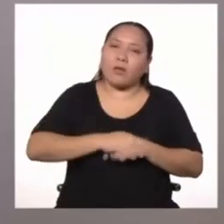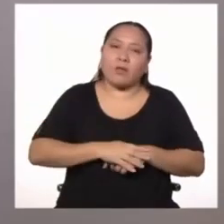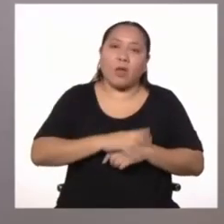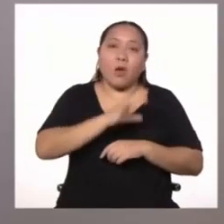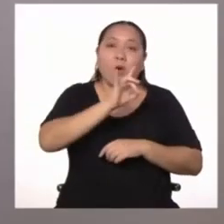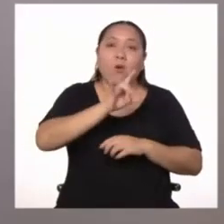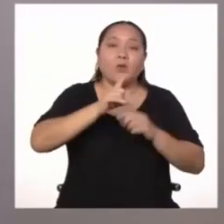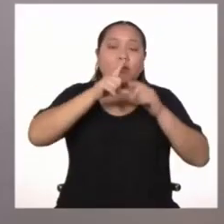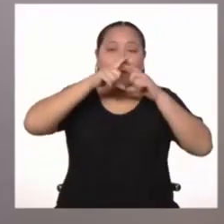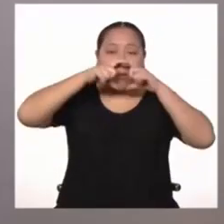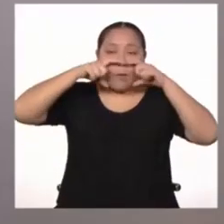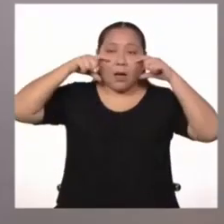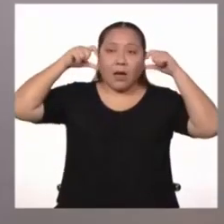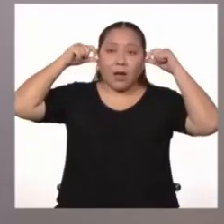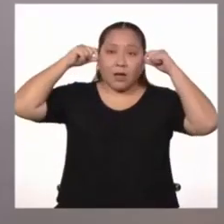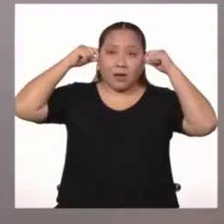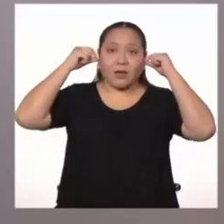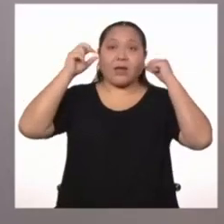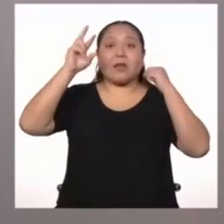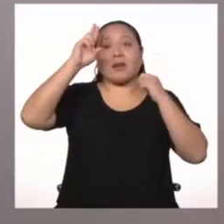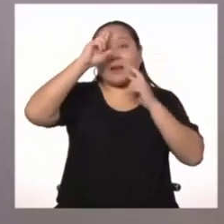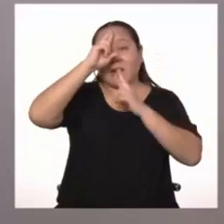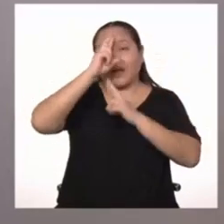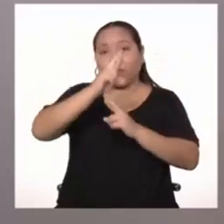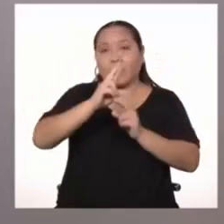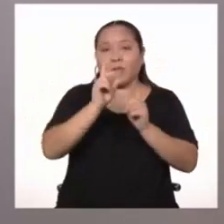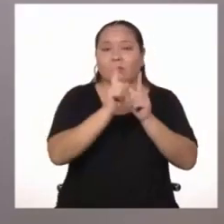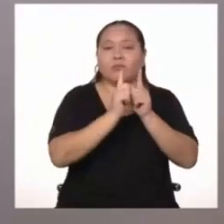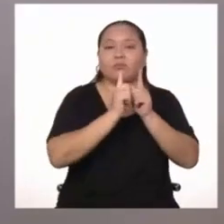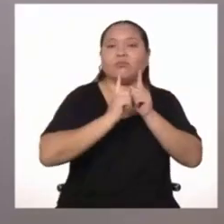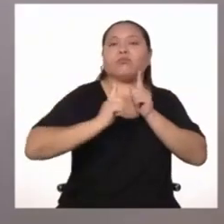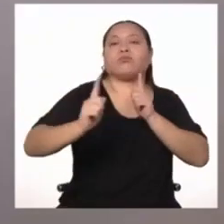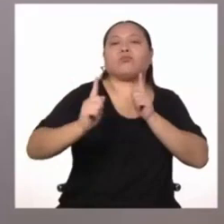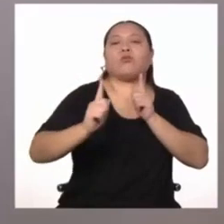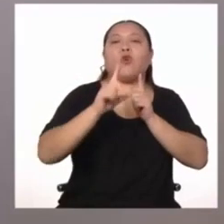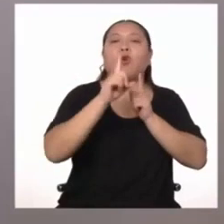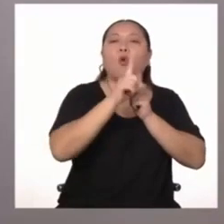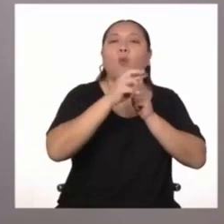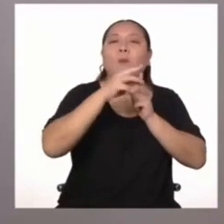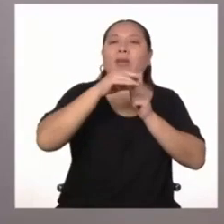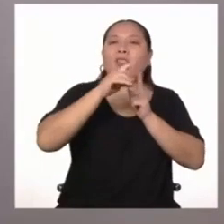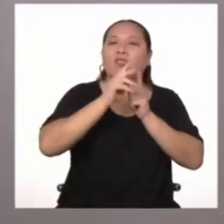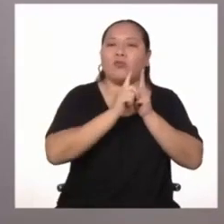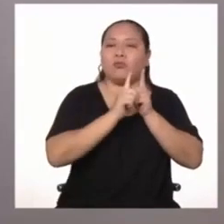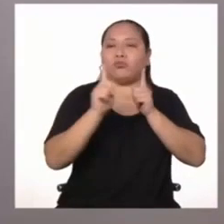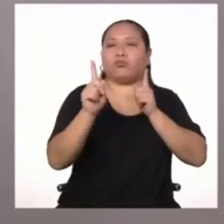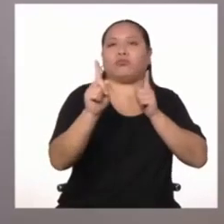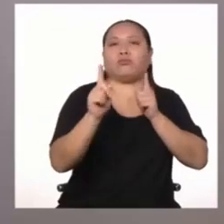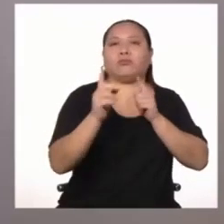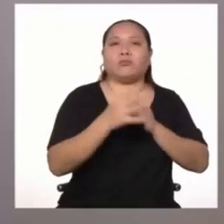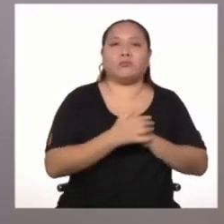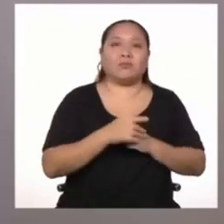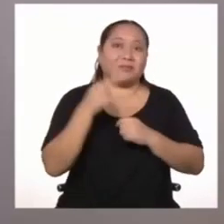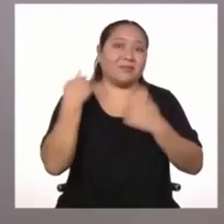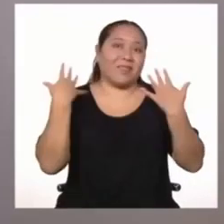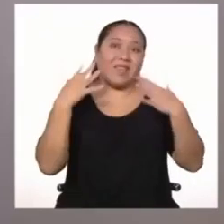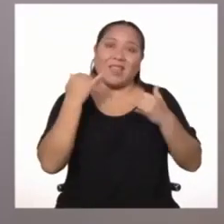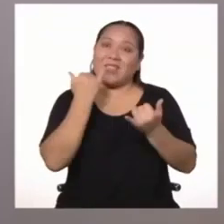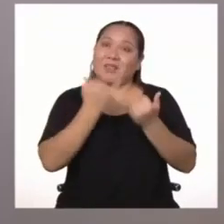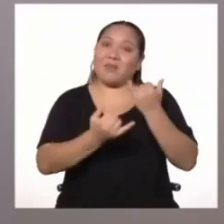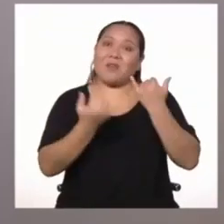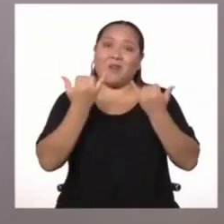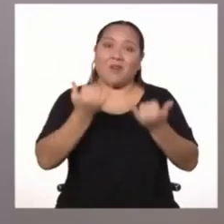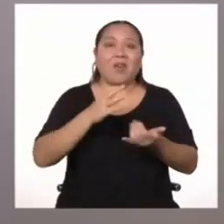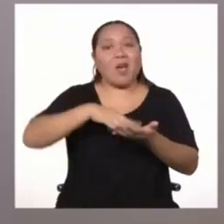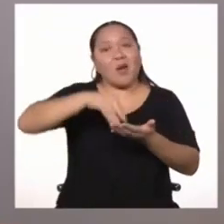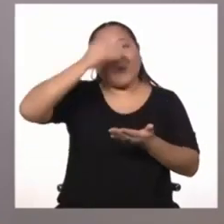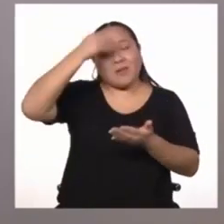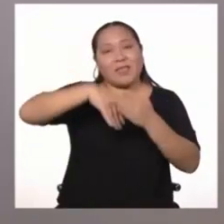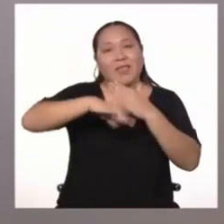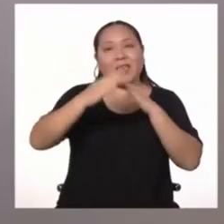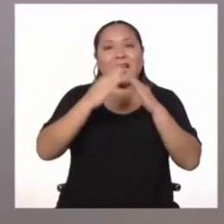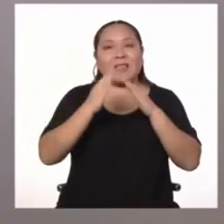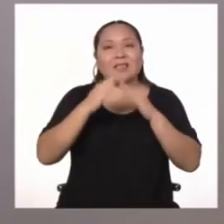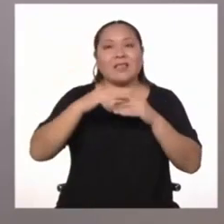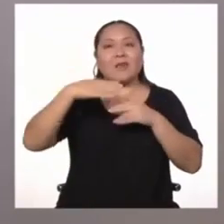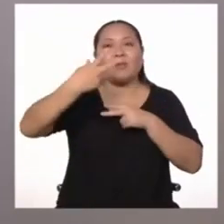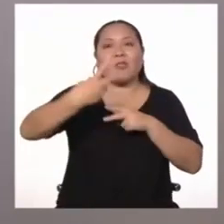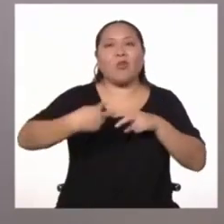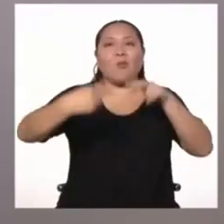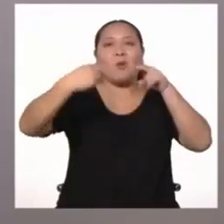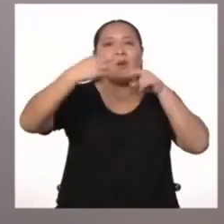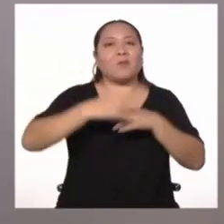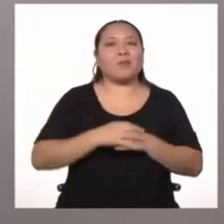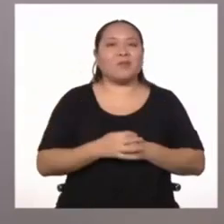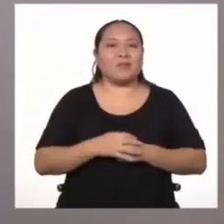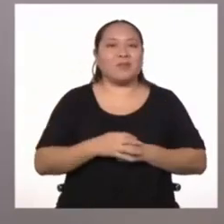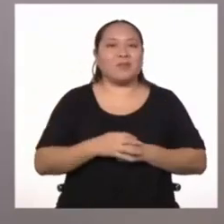Usando su mascarilla y respetando la distancia social de al menos un metro. Esto fue todo por hoy en Aprende en Casa. Nos vemos en una siguiente